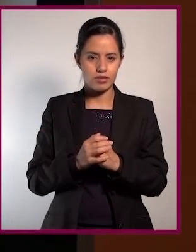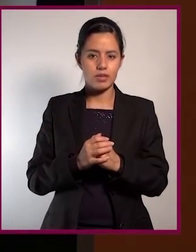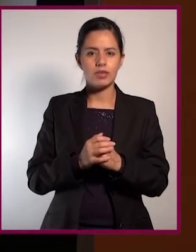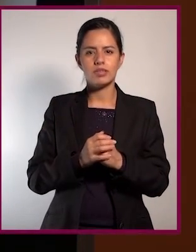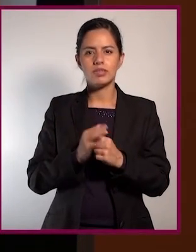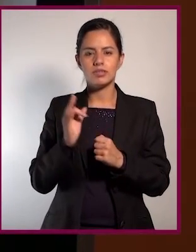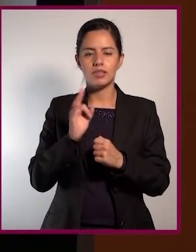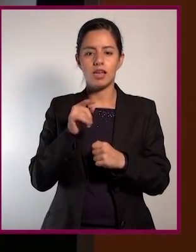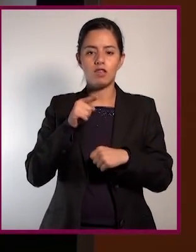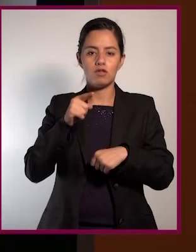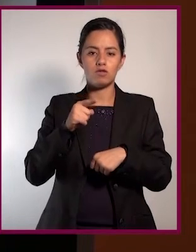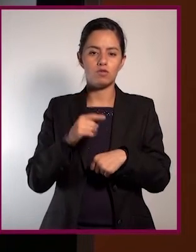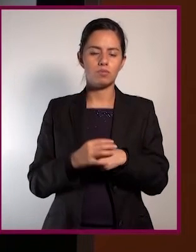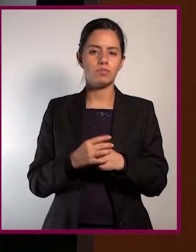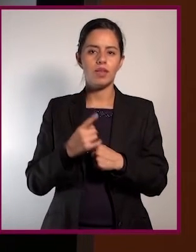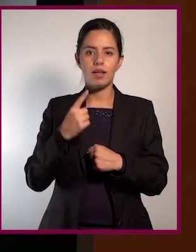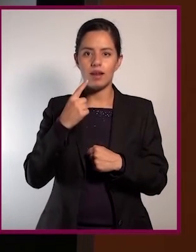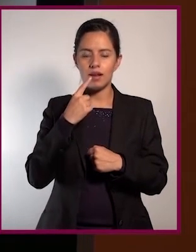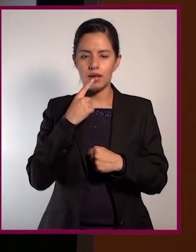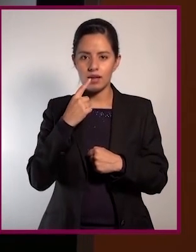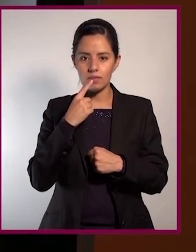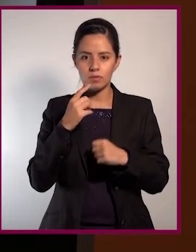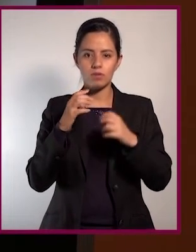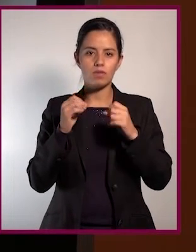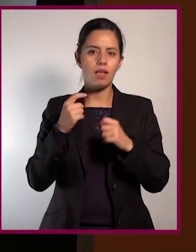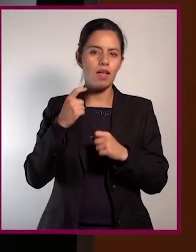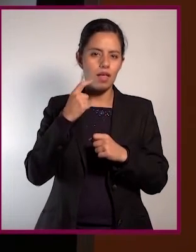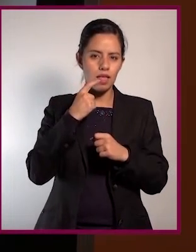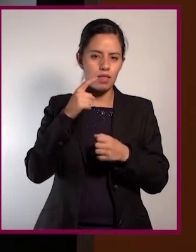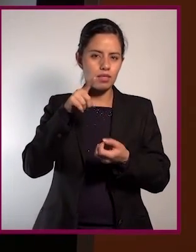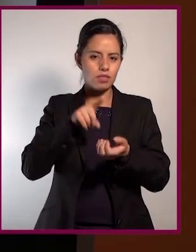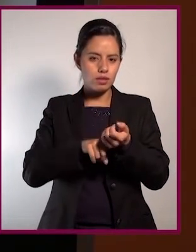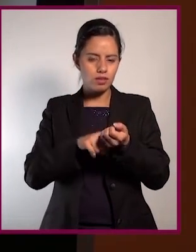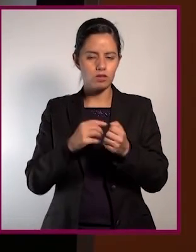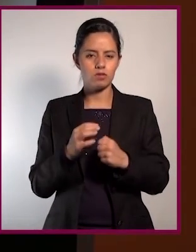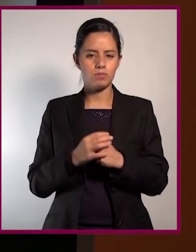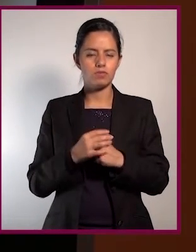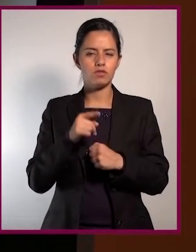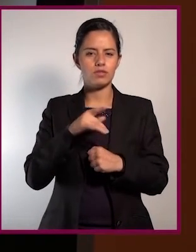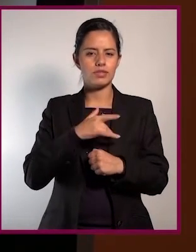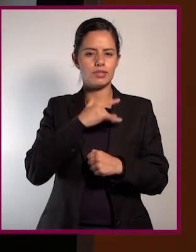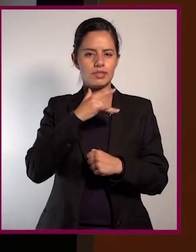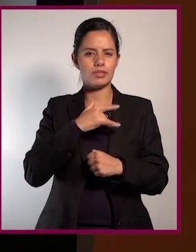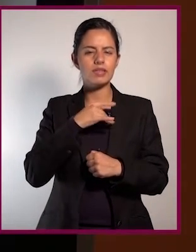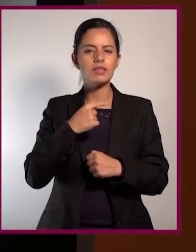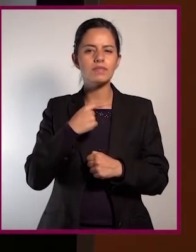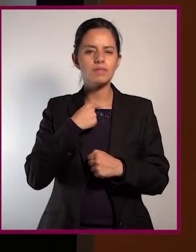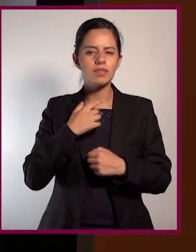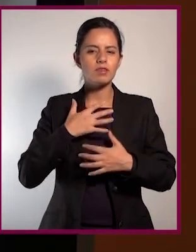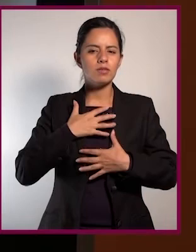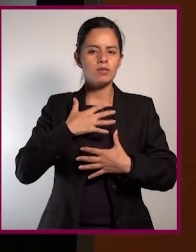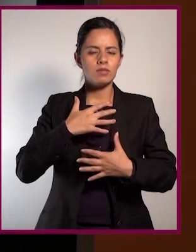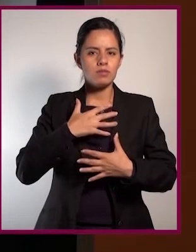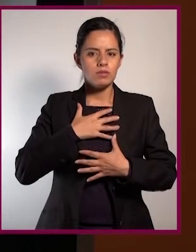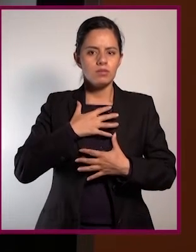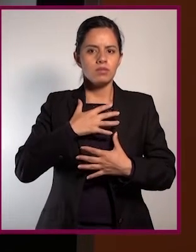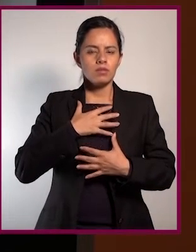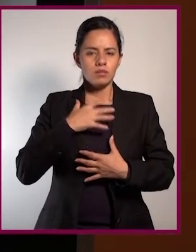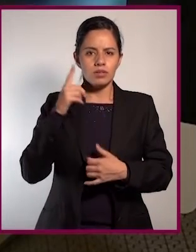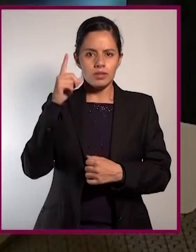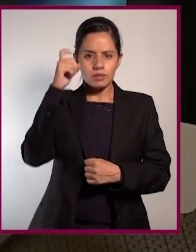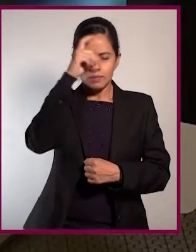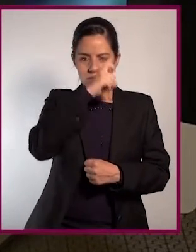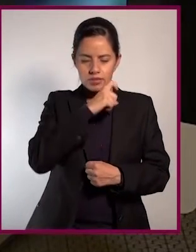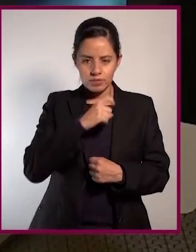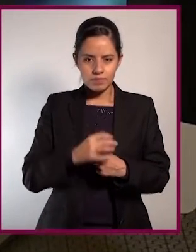¿no? Si empieza un edema, una hinchazón en labios, en la lengua, lo que uno siente en el tracto respiratorio